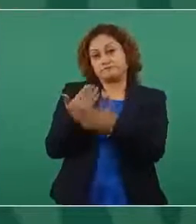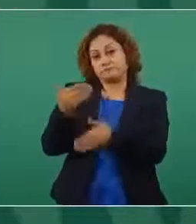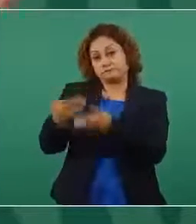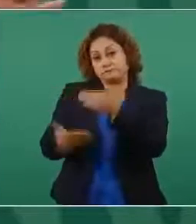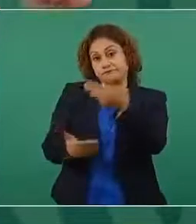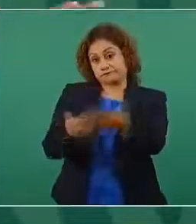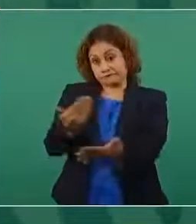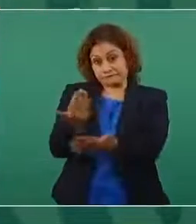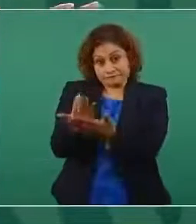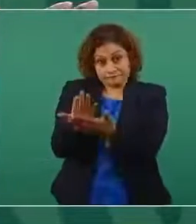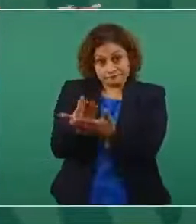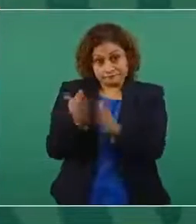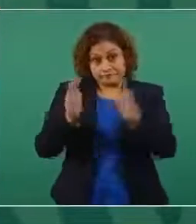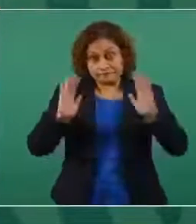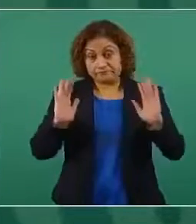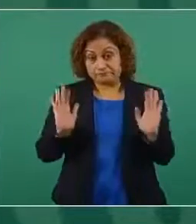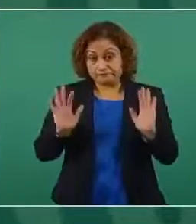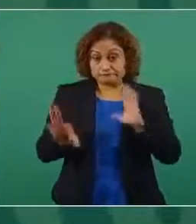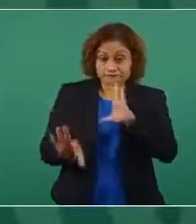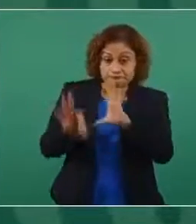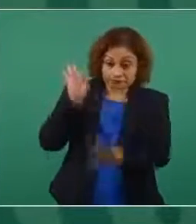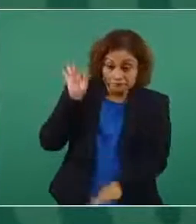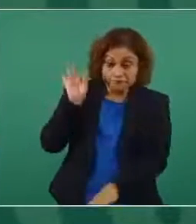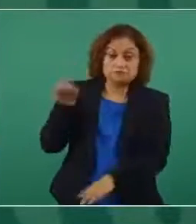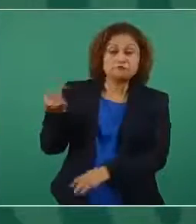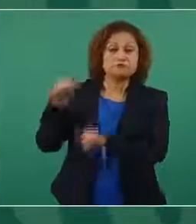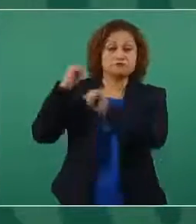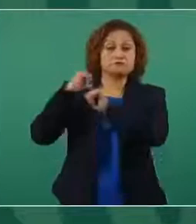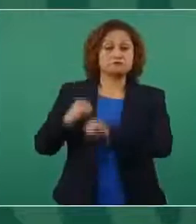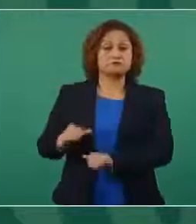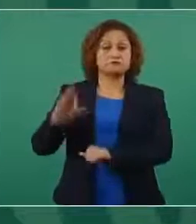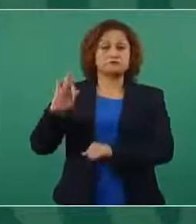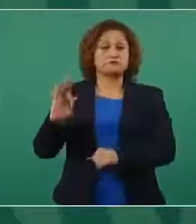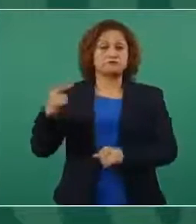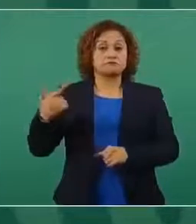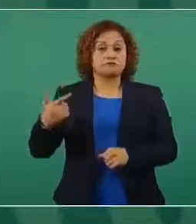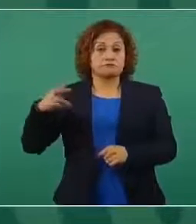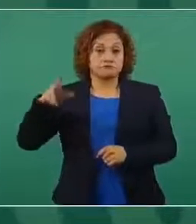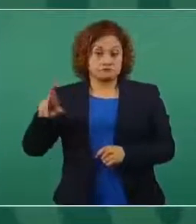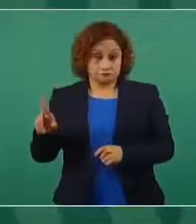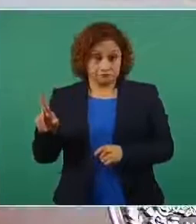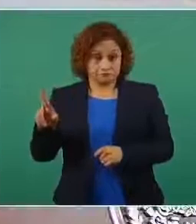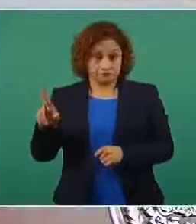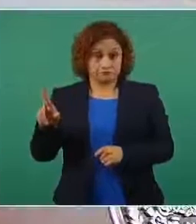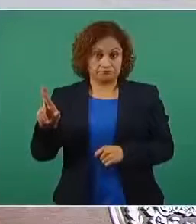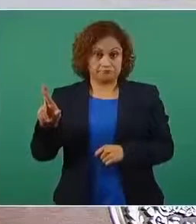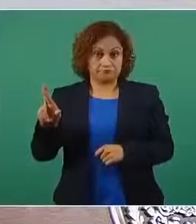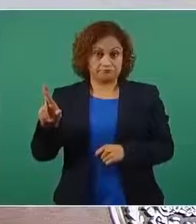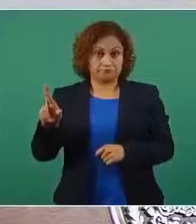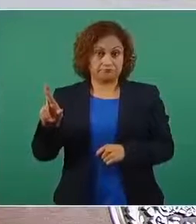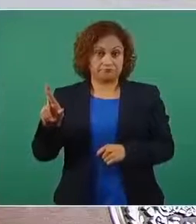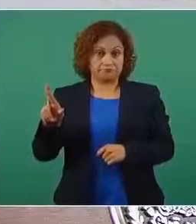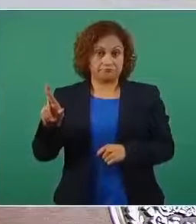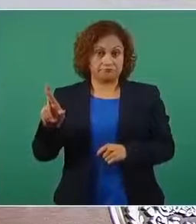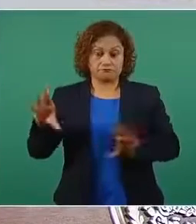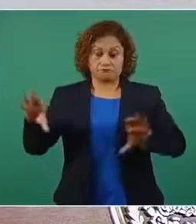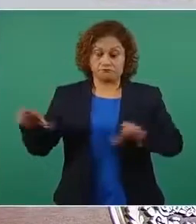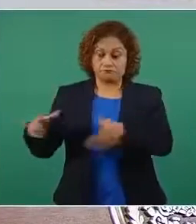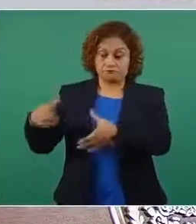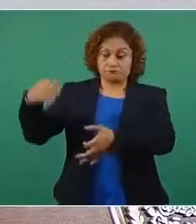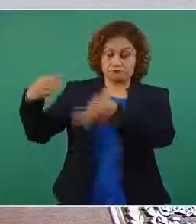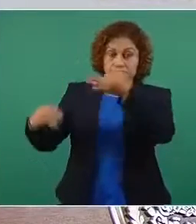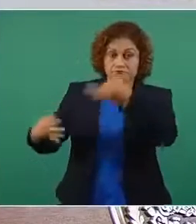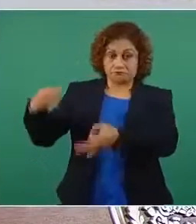a ver qué va a resolver la Fiscalía, este, el Poder